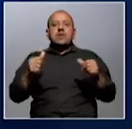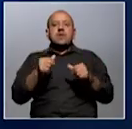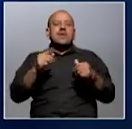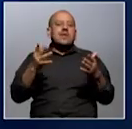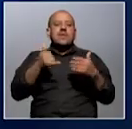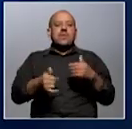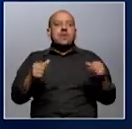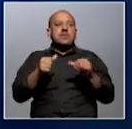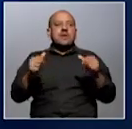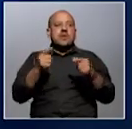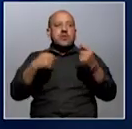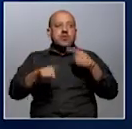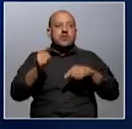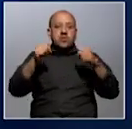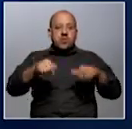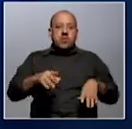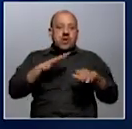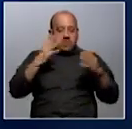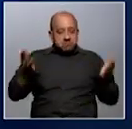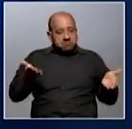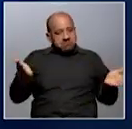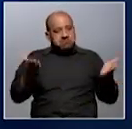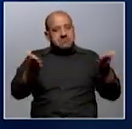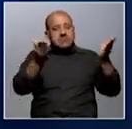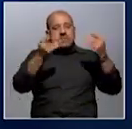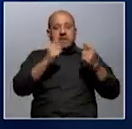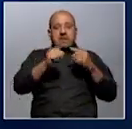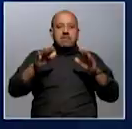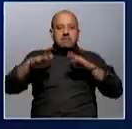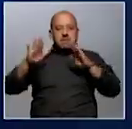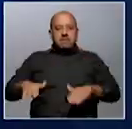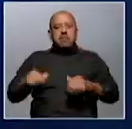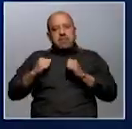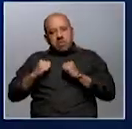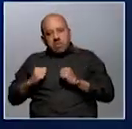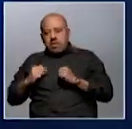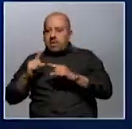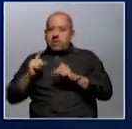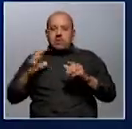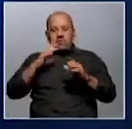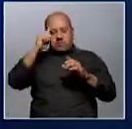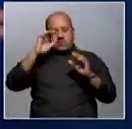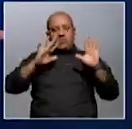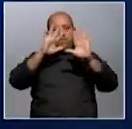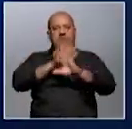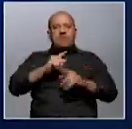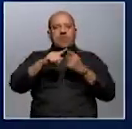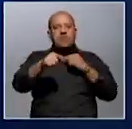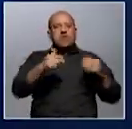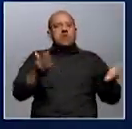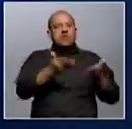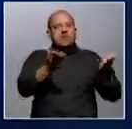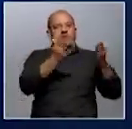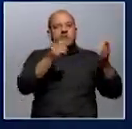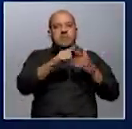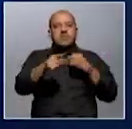deberíamos hacer? Y bueno, justamente ser activo y ser sedentario no es lo mismo que solemos confundirlo, ¿no? El ser activo, el ser